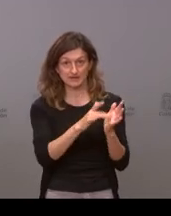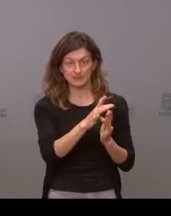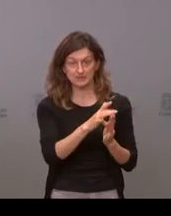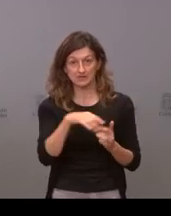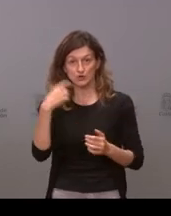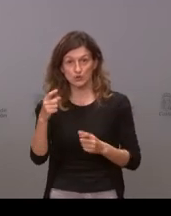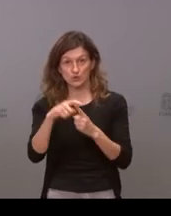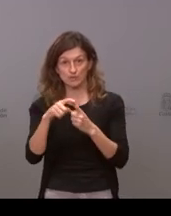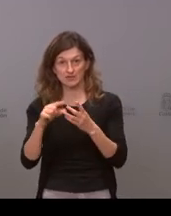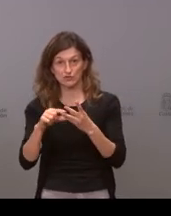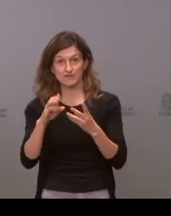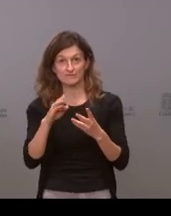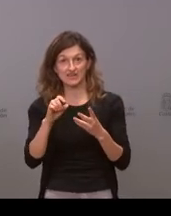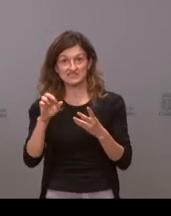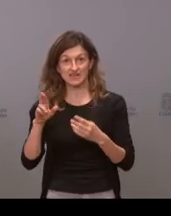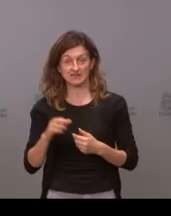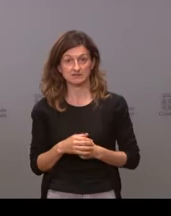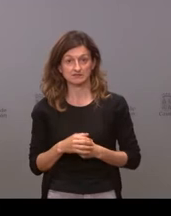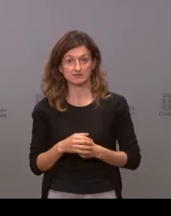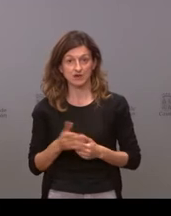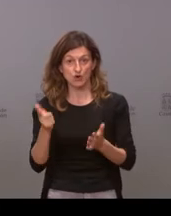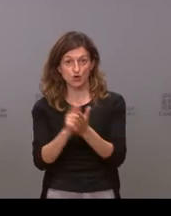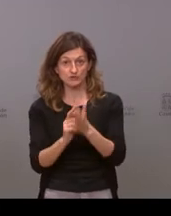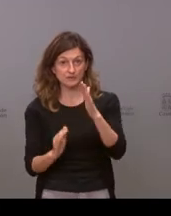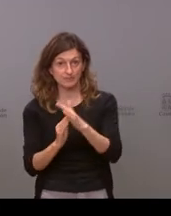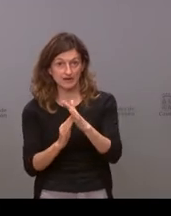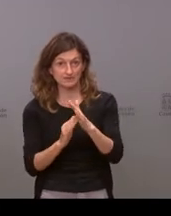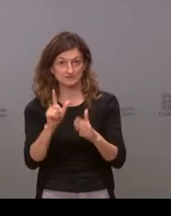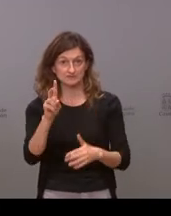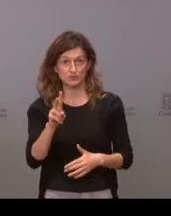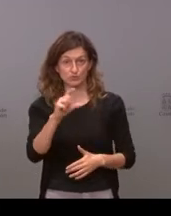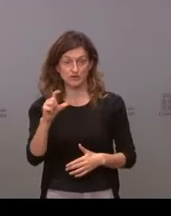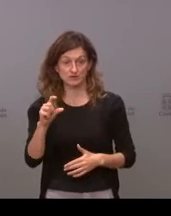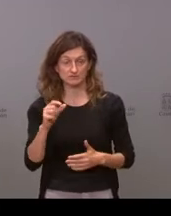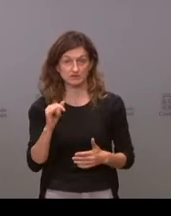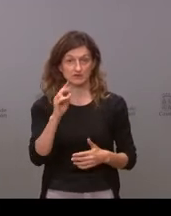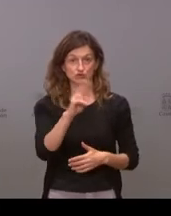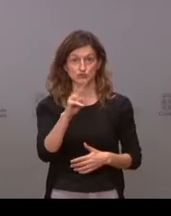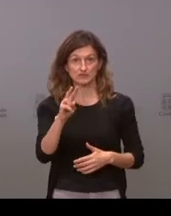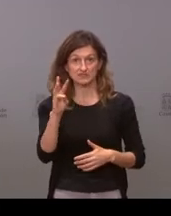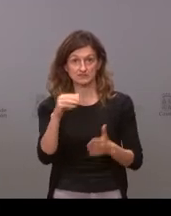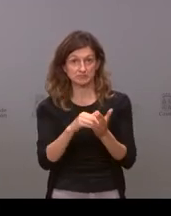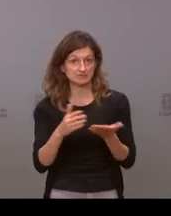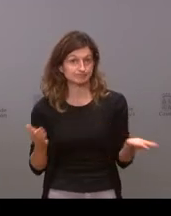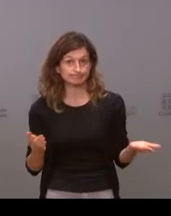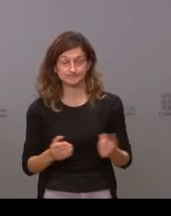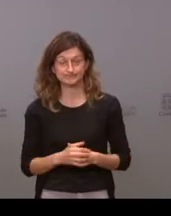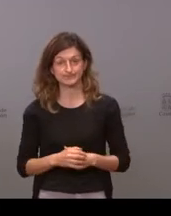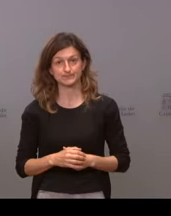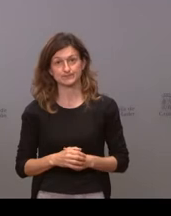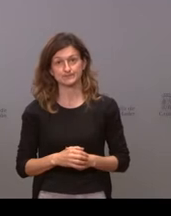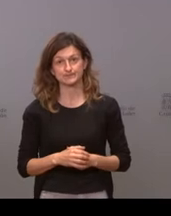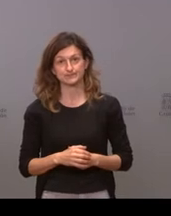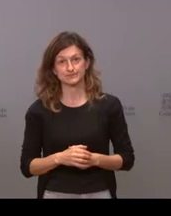mayoría de ellos Pfizer tienes que volver a poner la dosis y tienes 223.000 si además